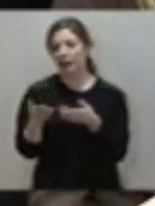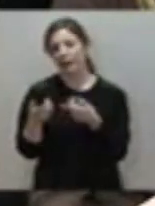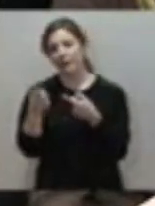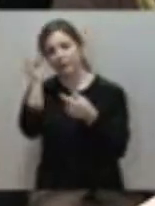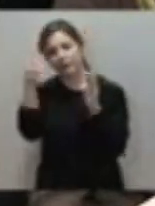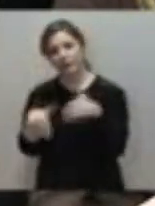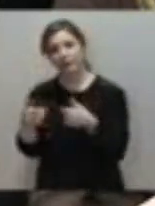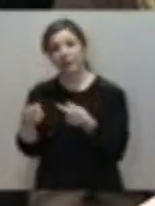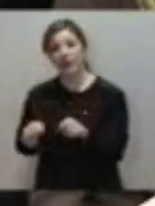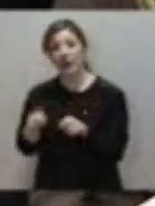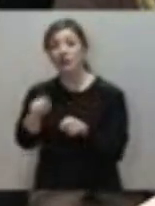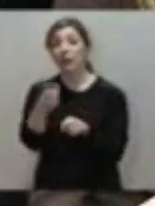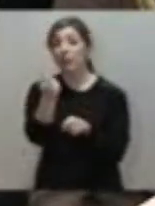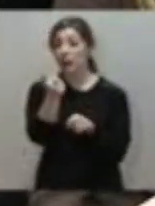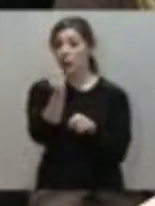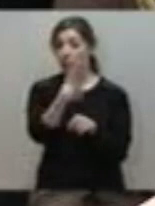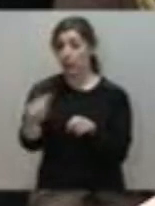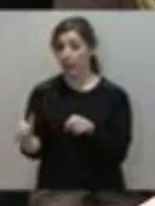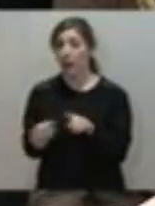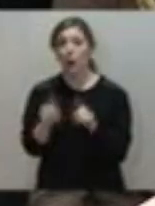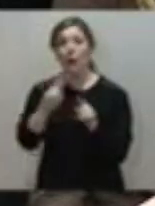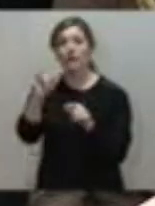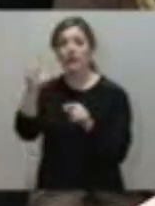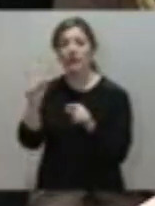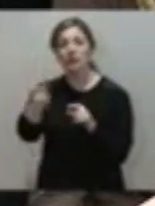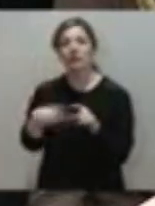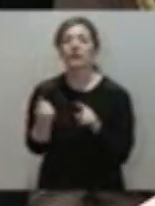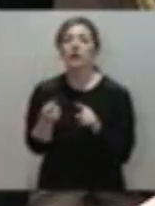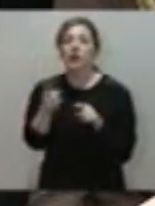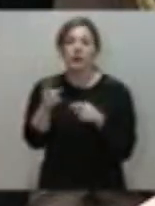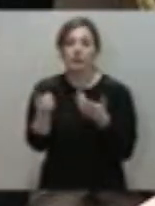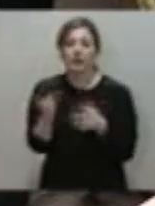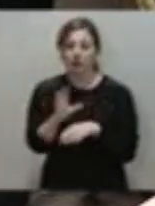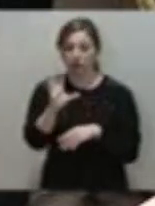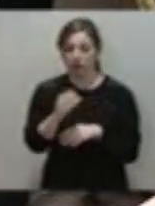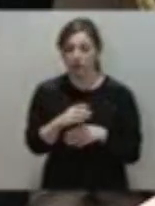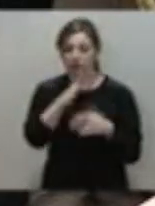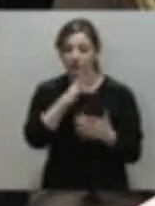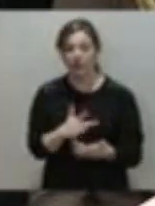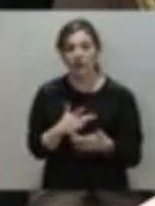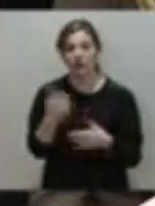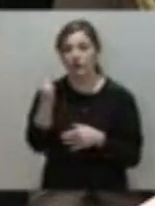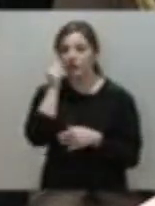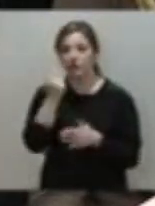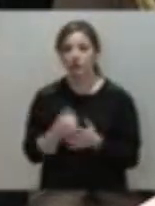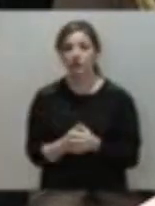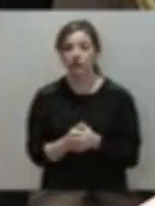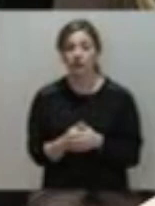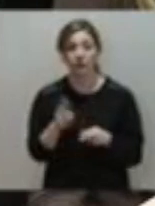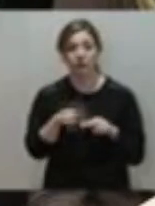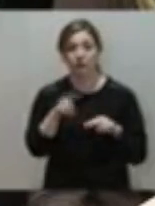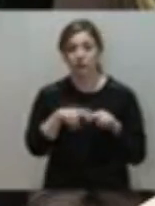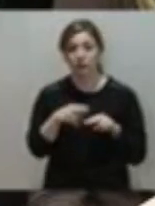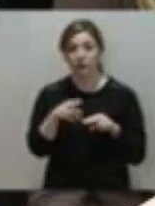llevándolo a Suiza, y dejaban entrar, como Víctor Zapico, su consejero de Industria, actual jefe, anterior jefe de Javier Fernández, carbón